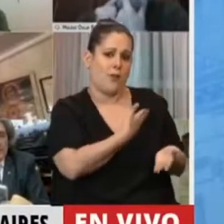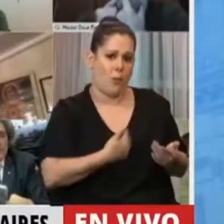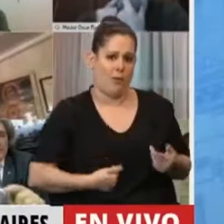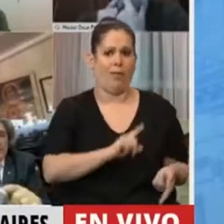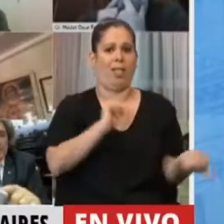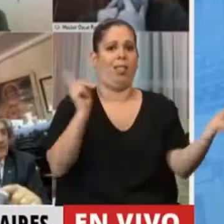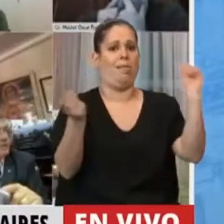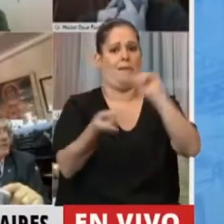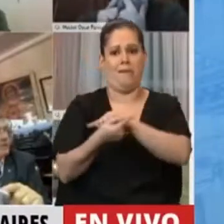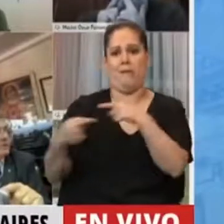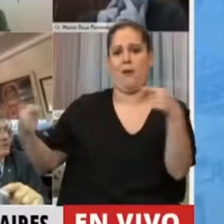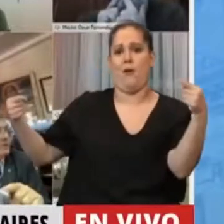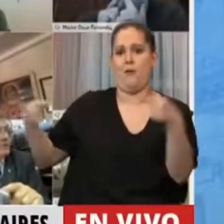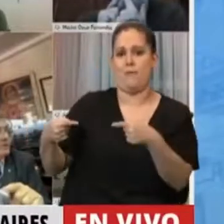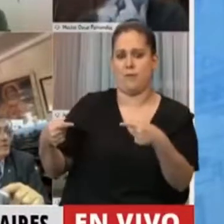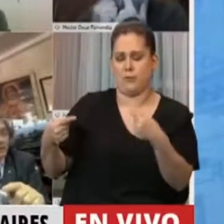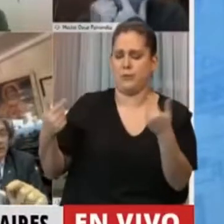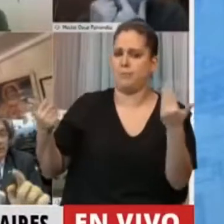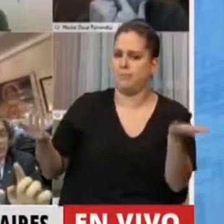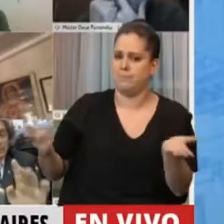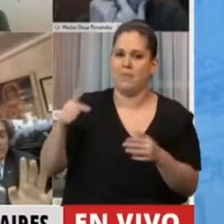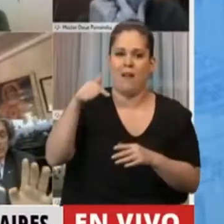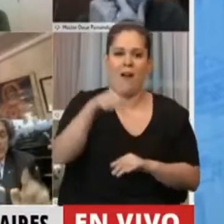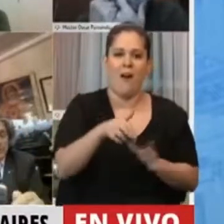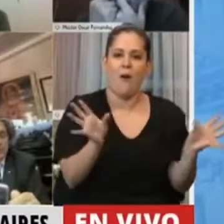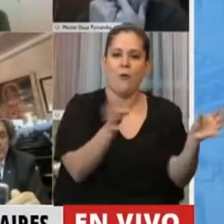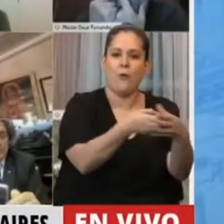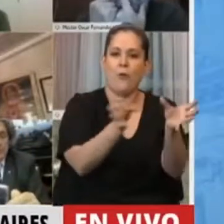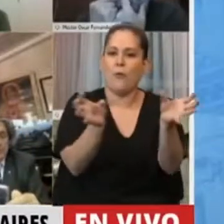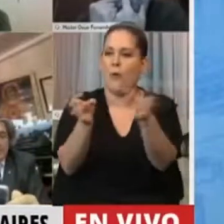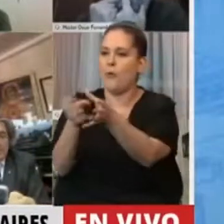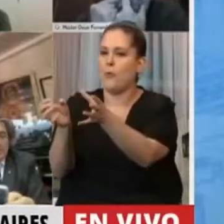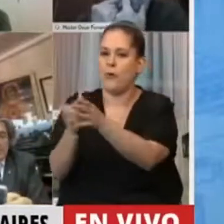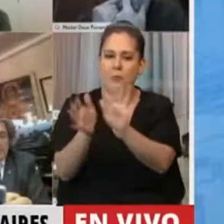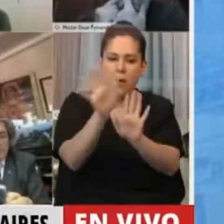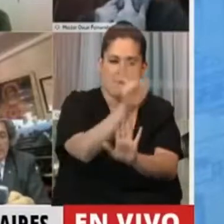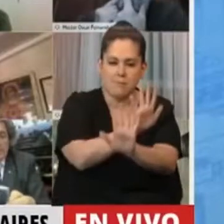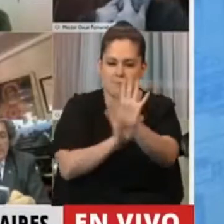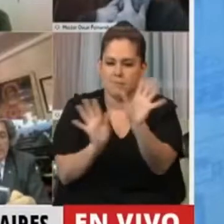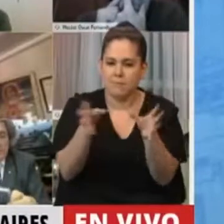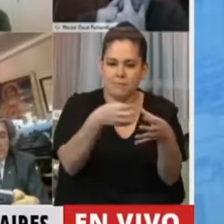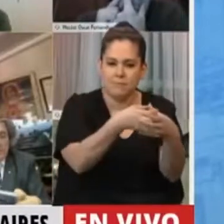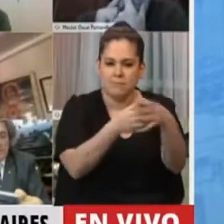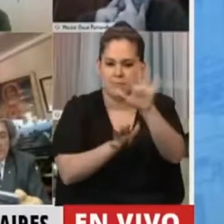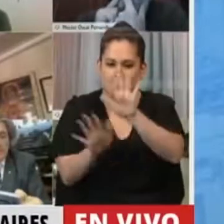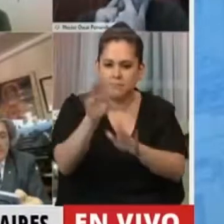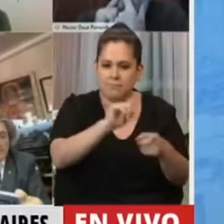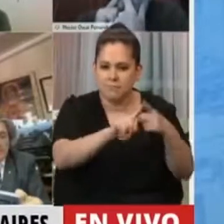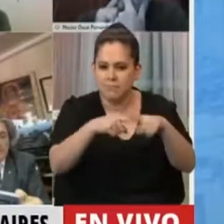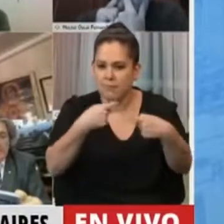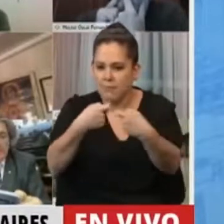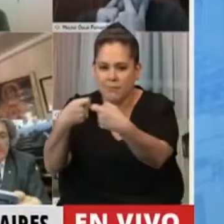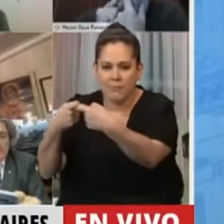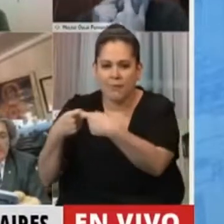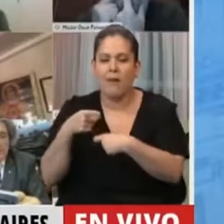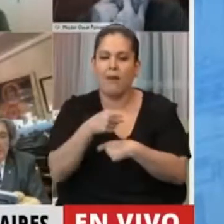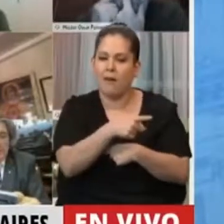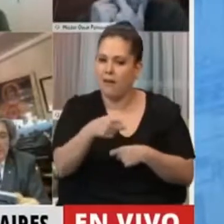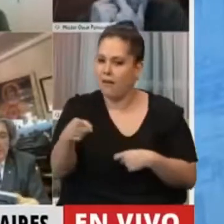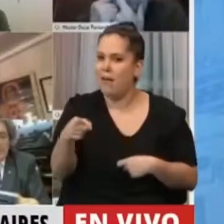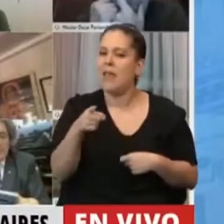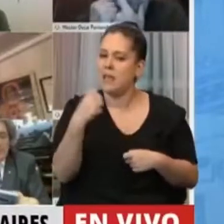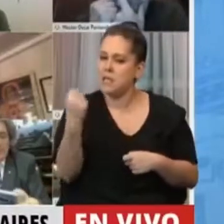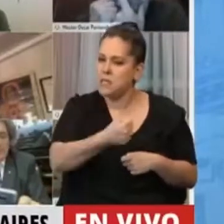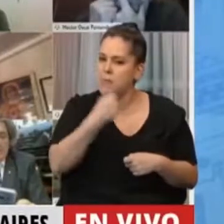algunos se rearman, y es importante hacerlos